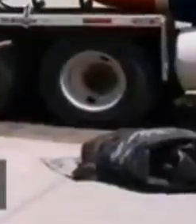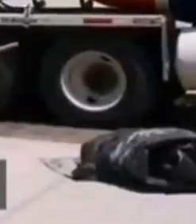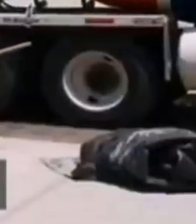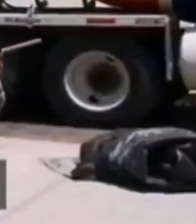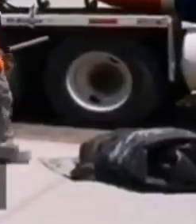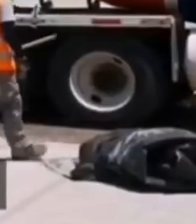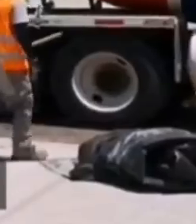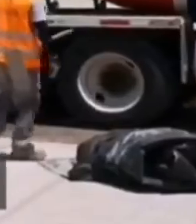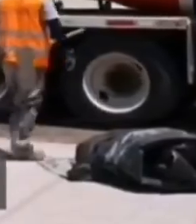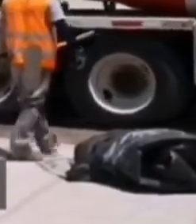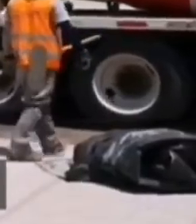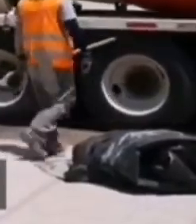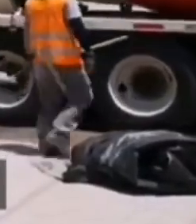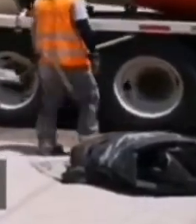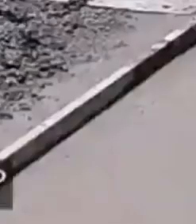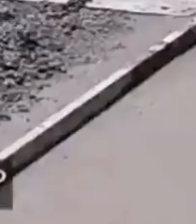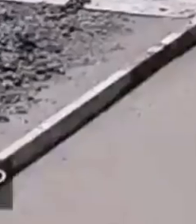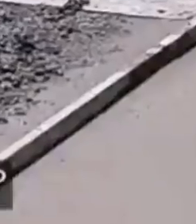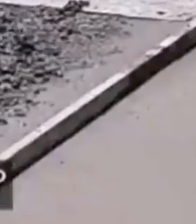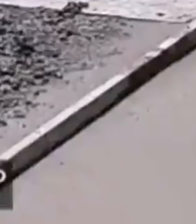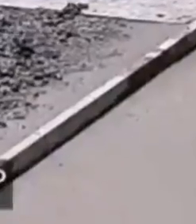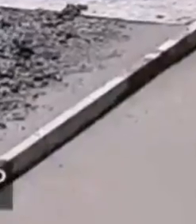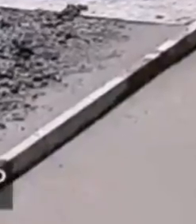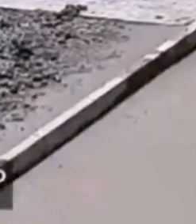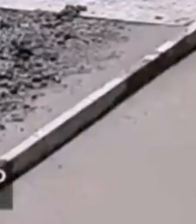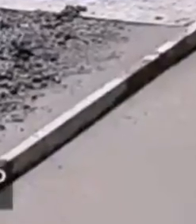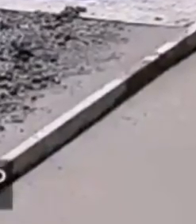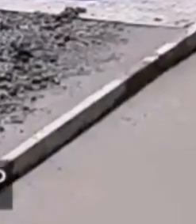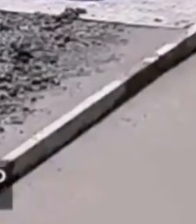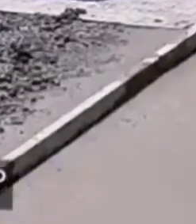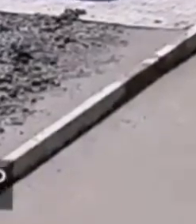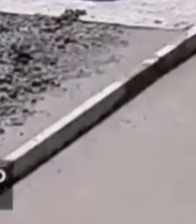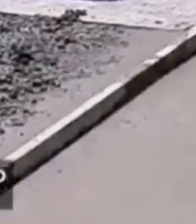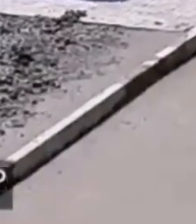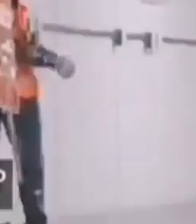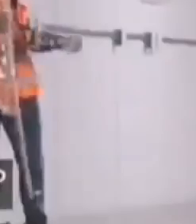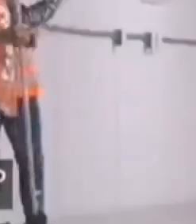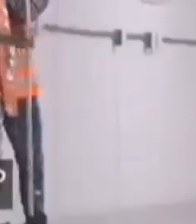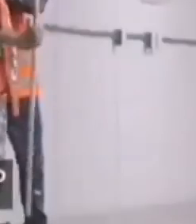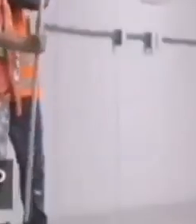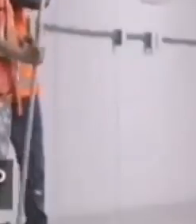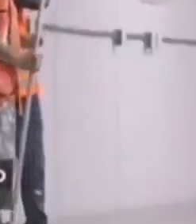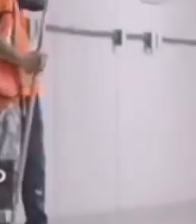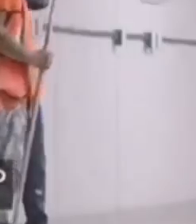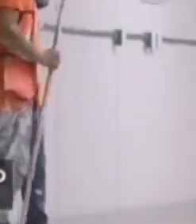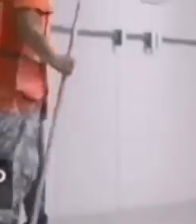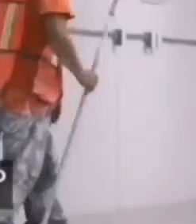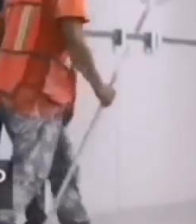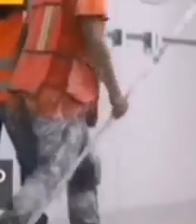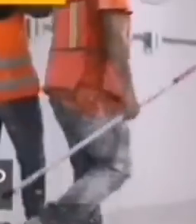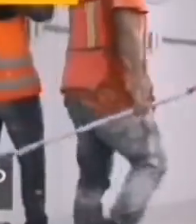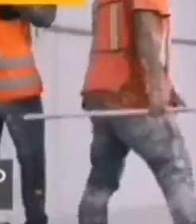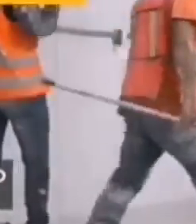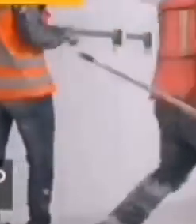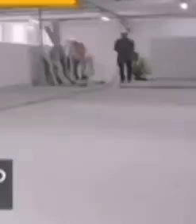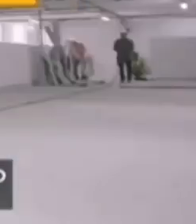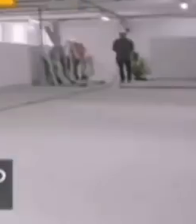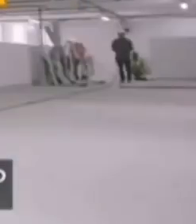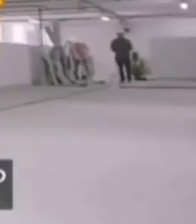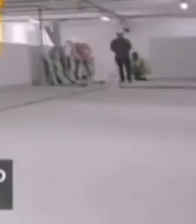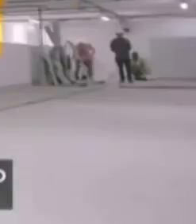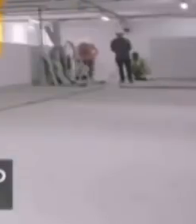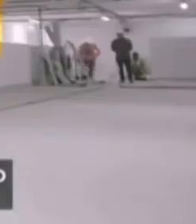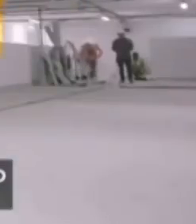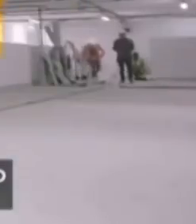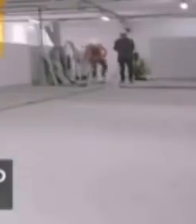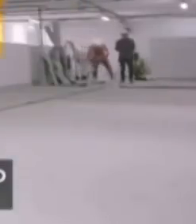342 camas hubiera costado alrededor de 2.800 millones de pesos y se hubiera hecho en 2.5 a 3